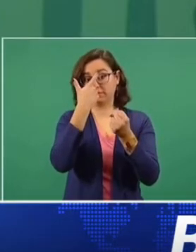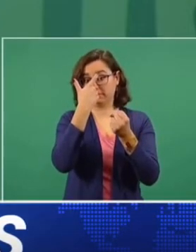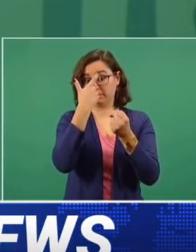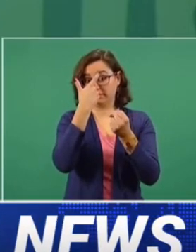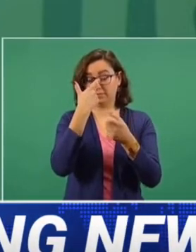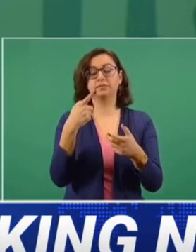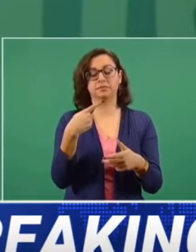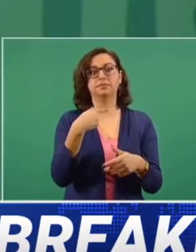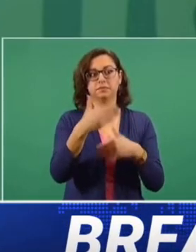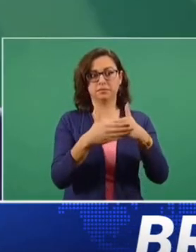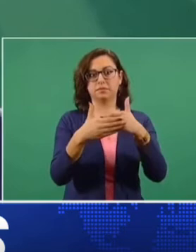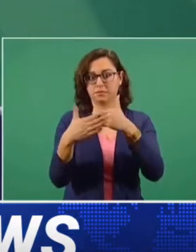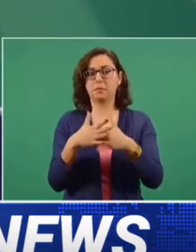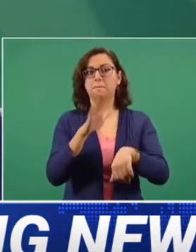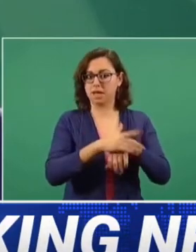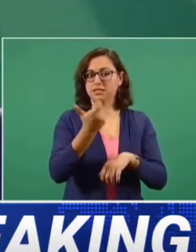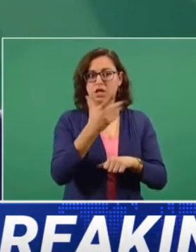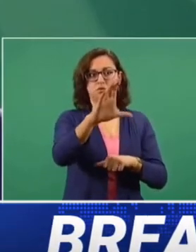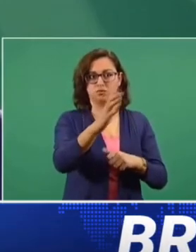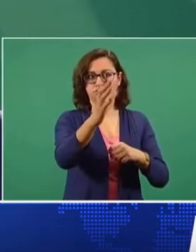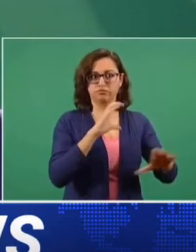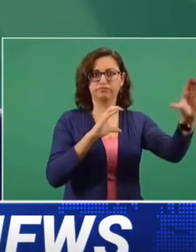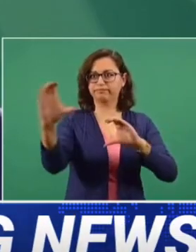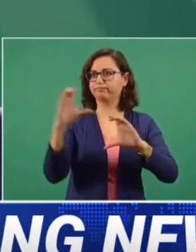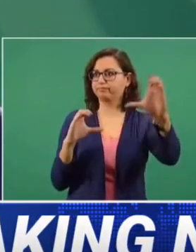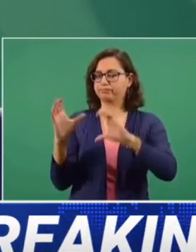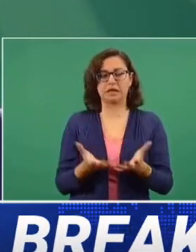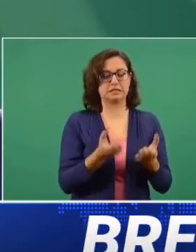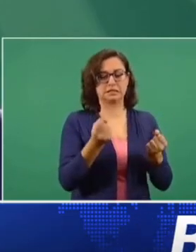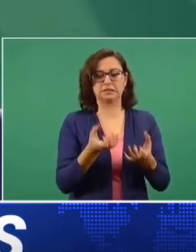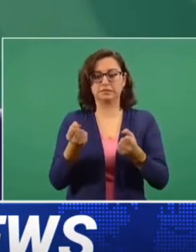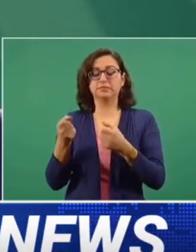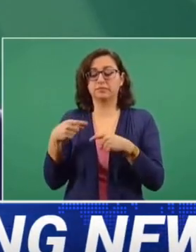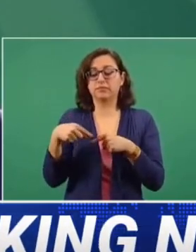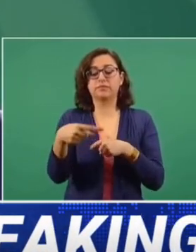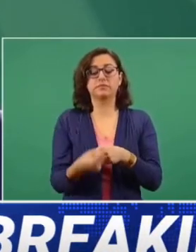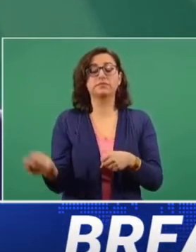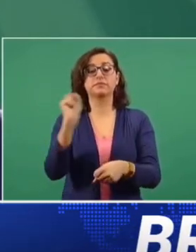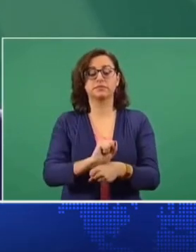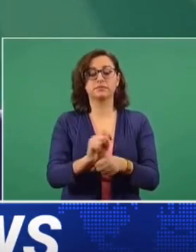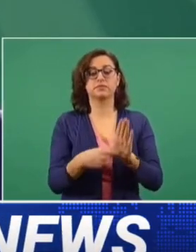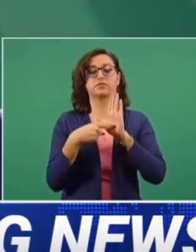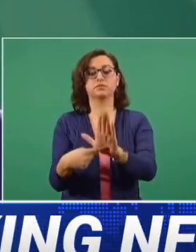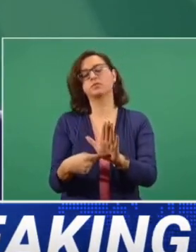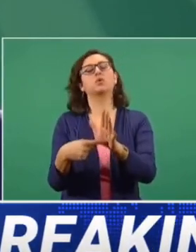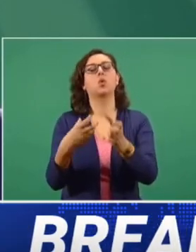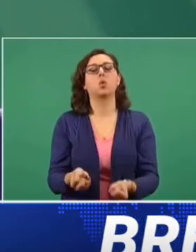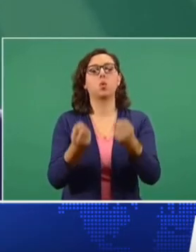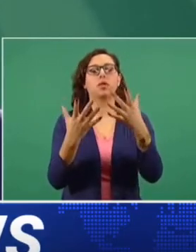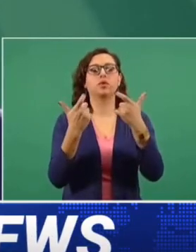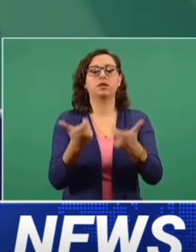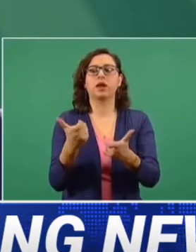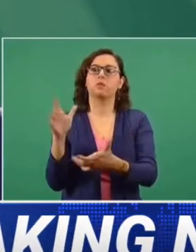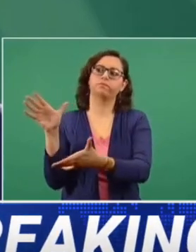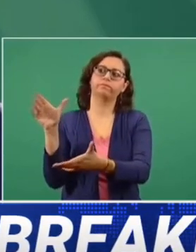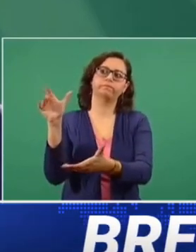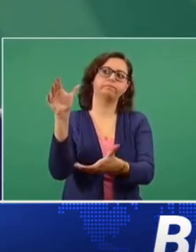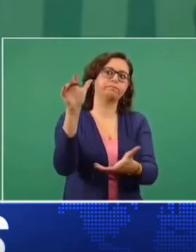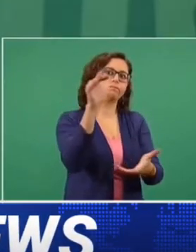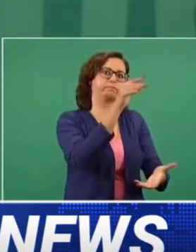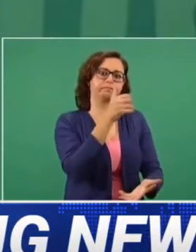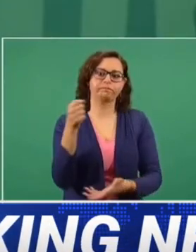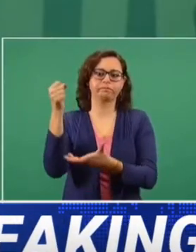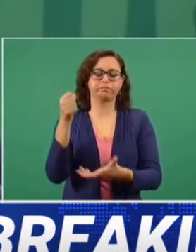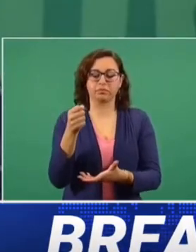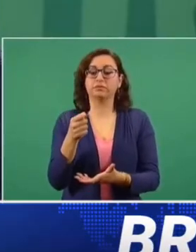vienen más recuperaciones. Entonces, esta misma semana les vamos a dar a conocer lo que se está recuperando por también